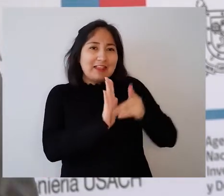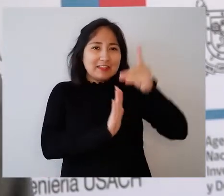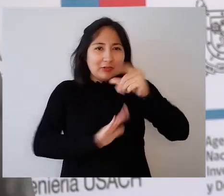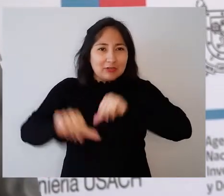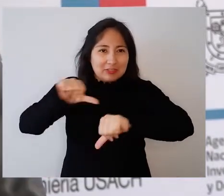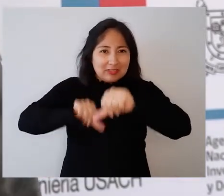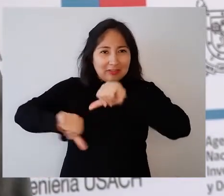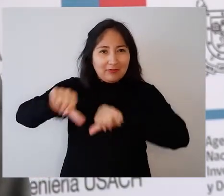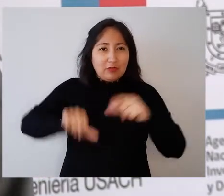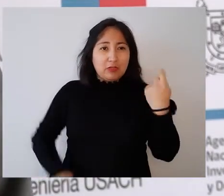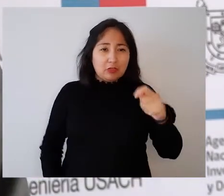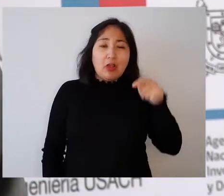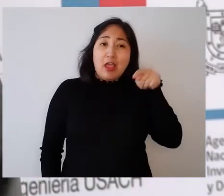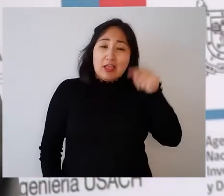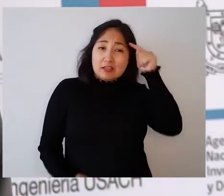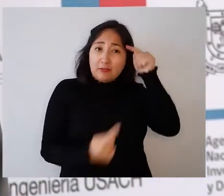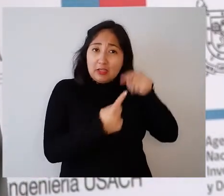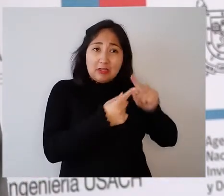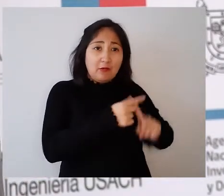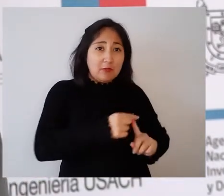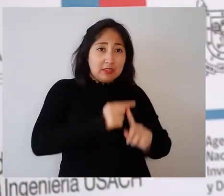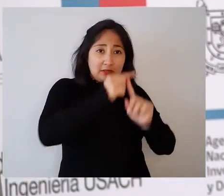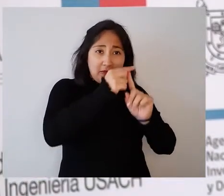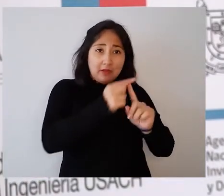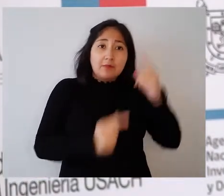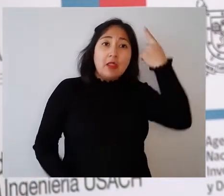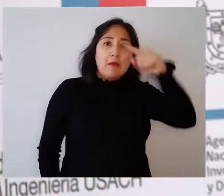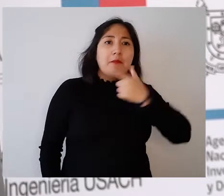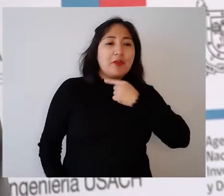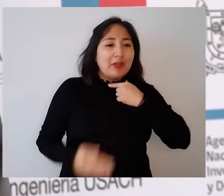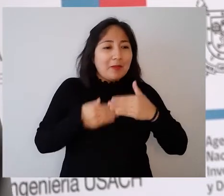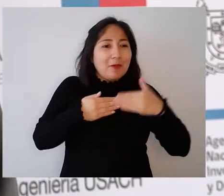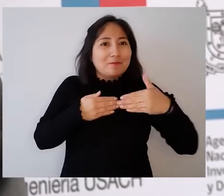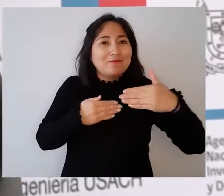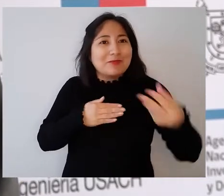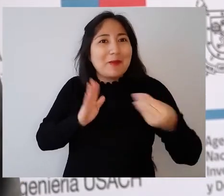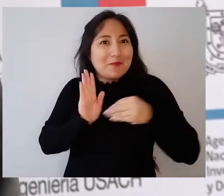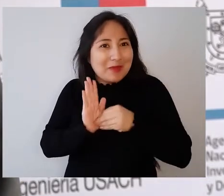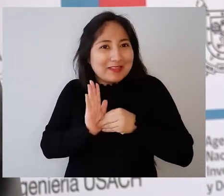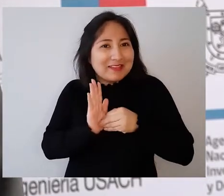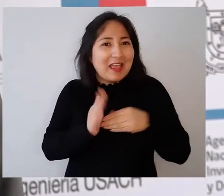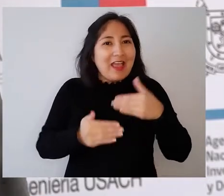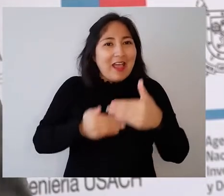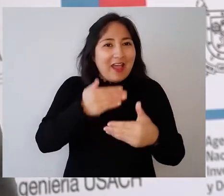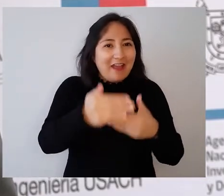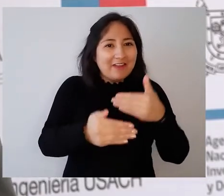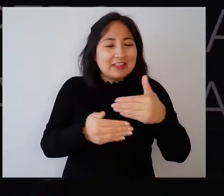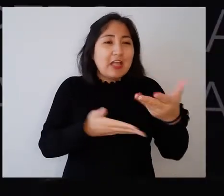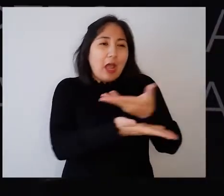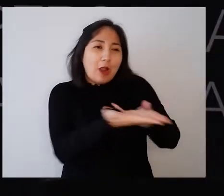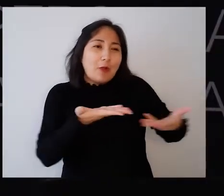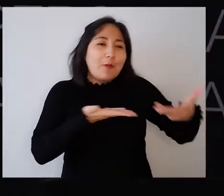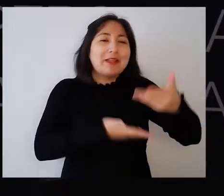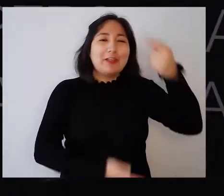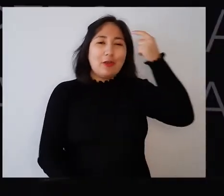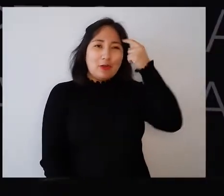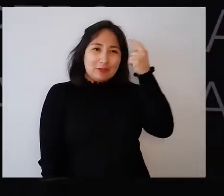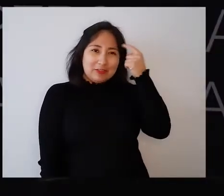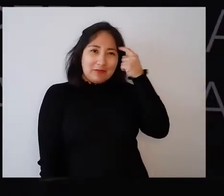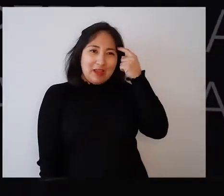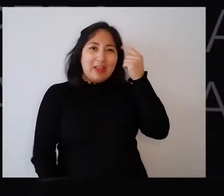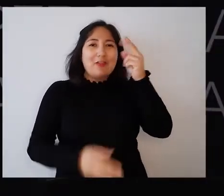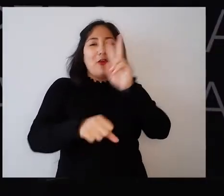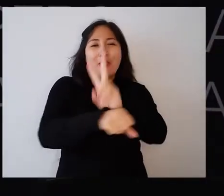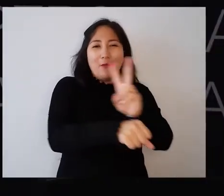impulsar el desarrollo científico y tecnológico. Ese es el objetivo principal. Sin embargo, queremos ir más lejos. También queremos desde allí avanzar hacia el